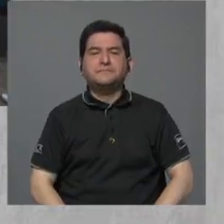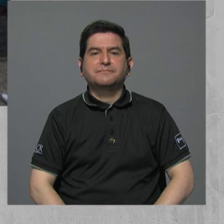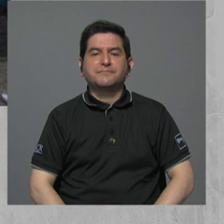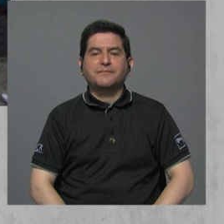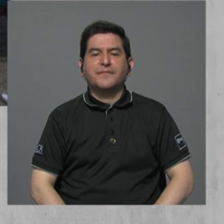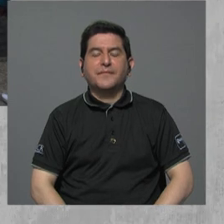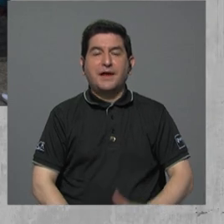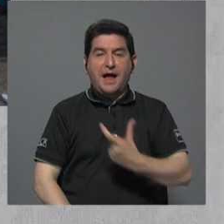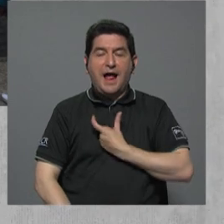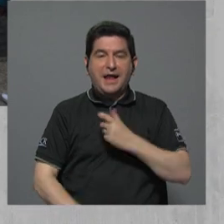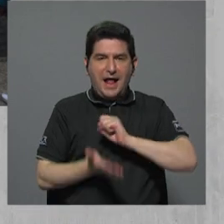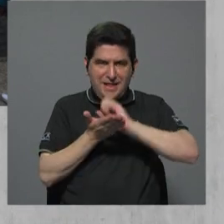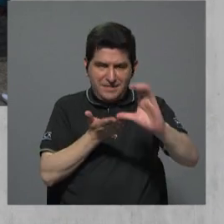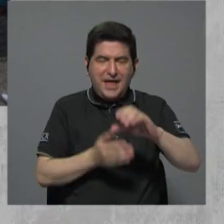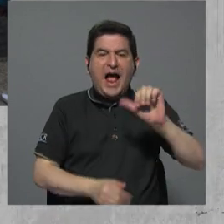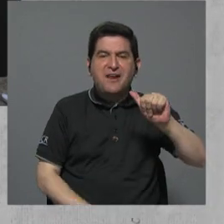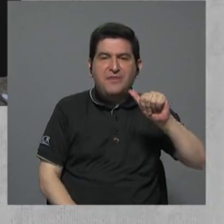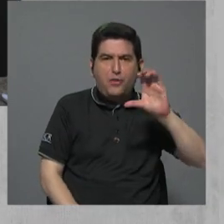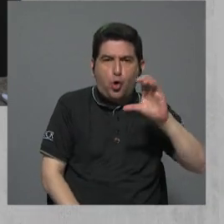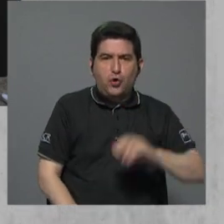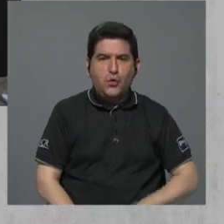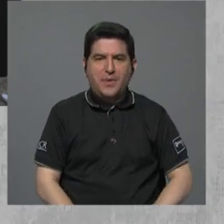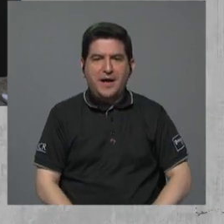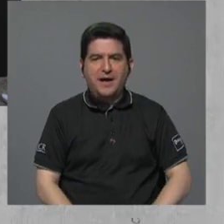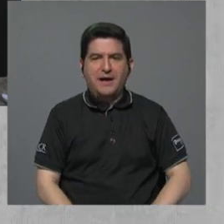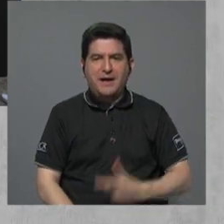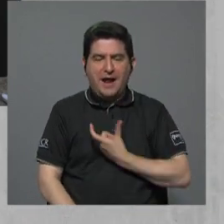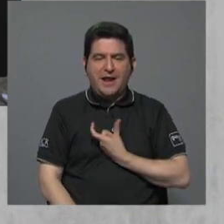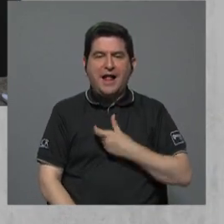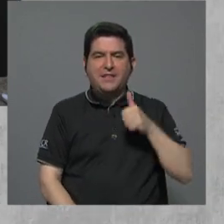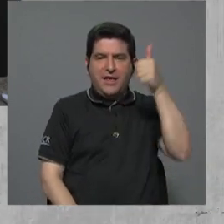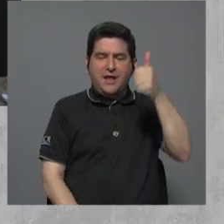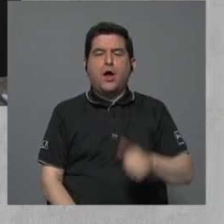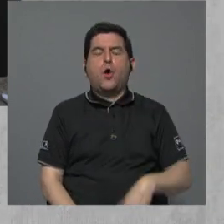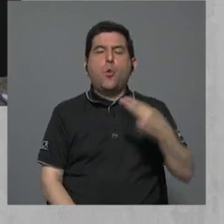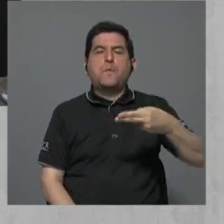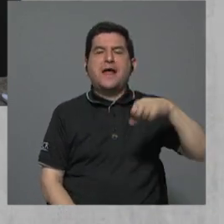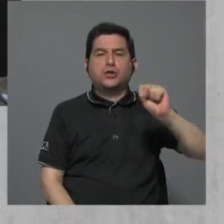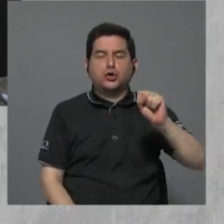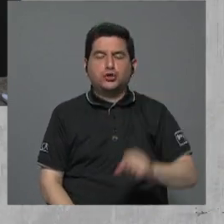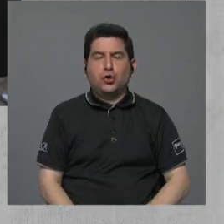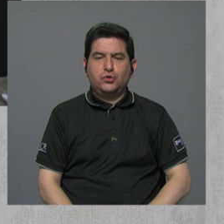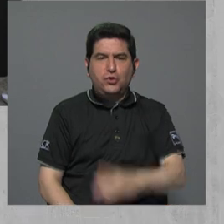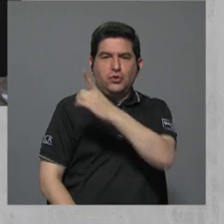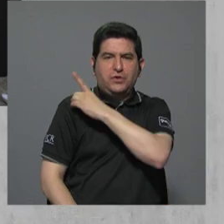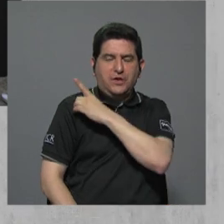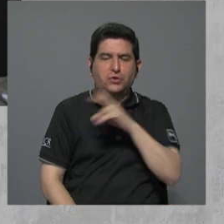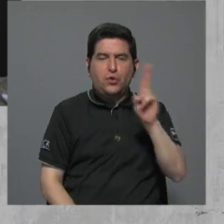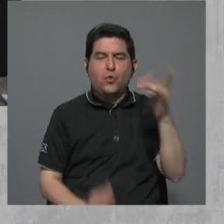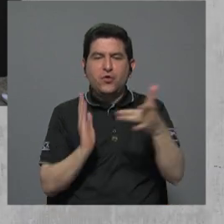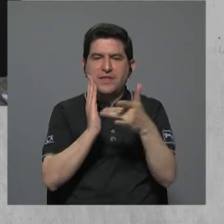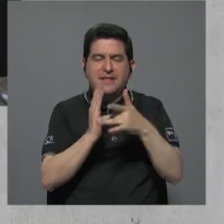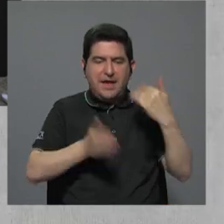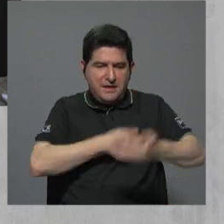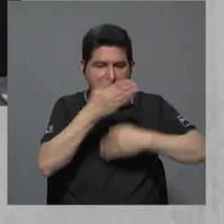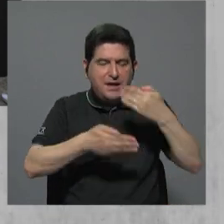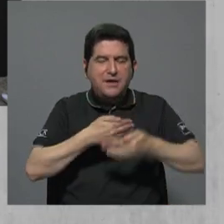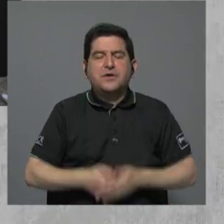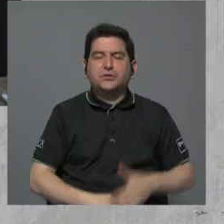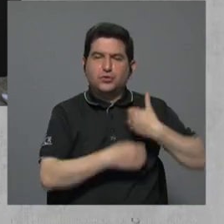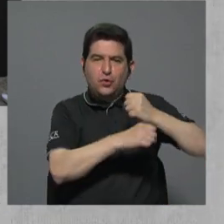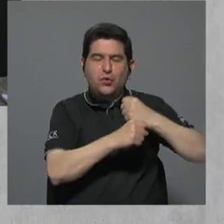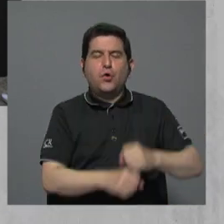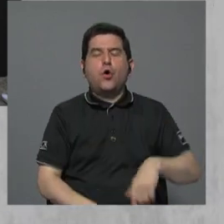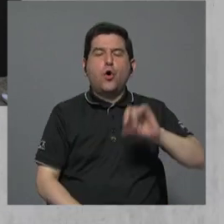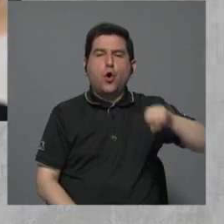El alcalde de San Carlos, Alfredo Córdoba. El alcalde de Alajuela, Humberto Soto. el director de la Unidad Técnica de Gestión Vial Municipal,